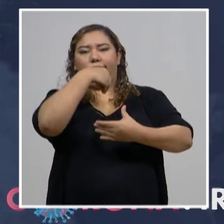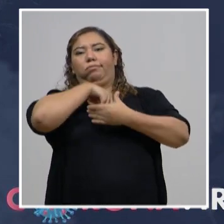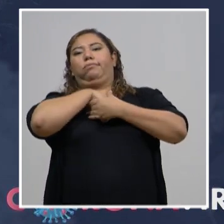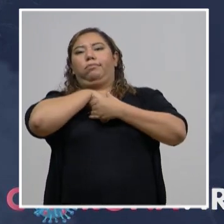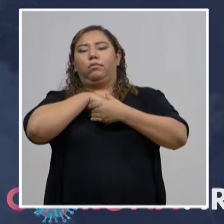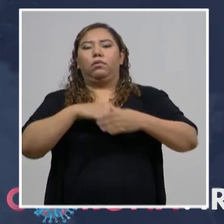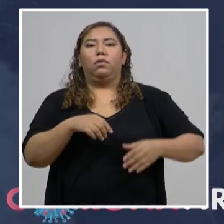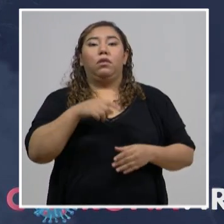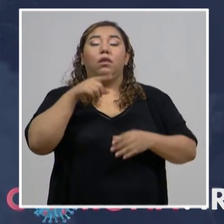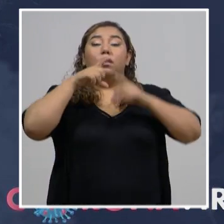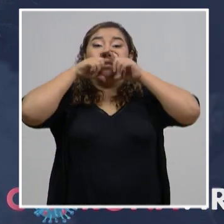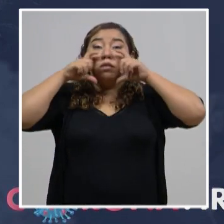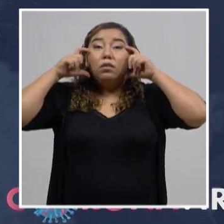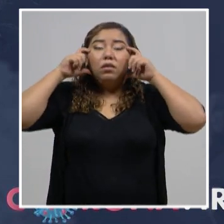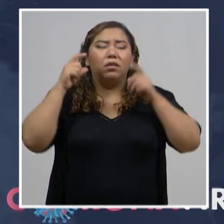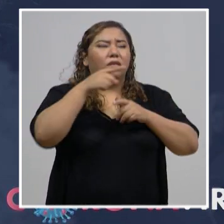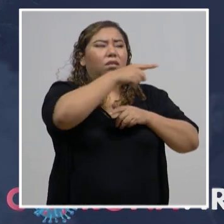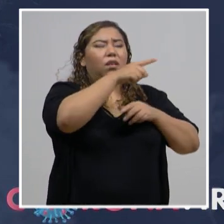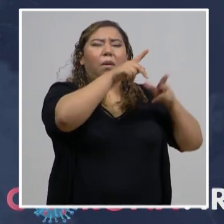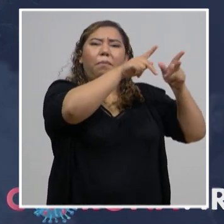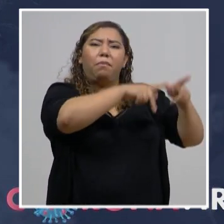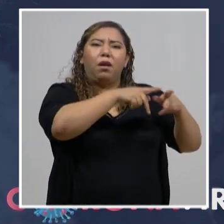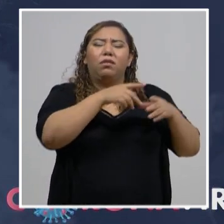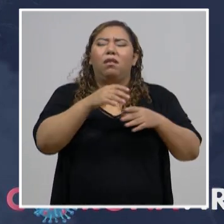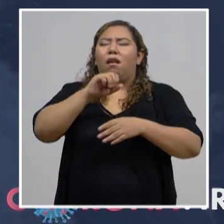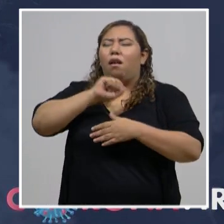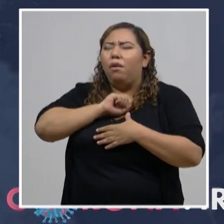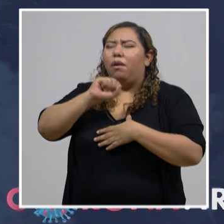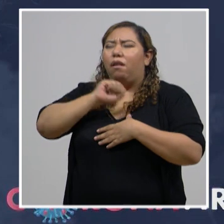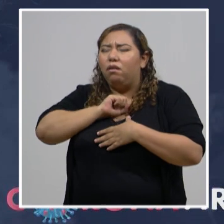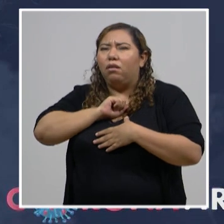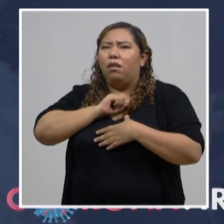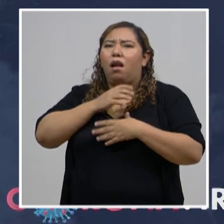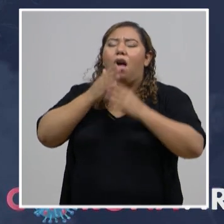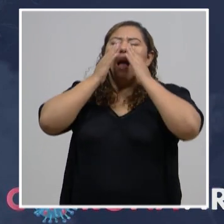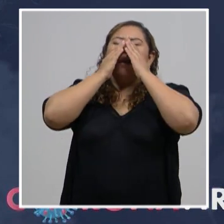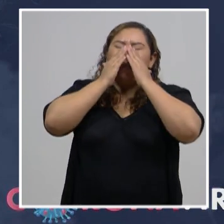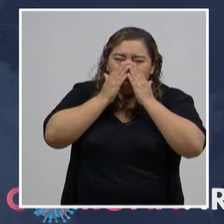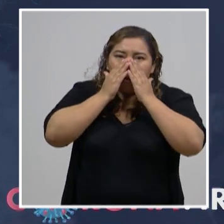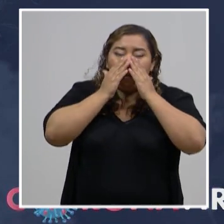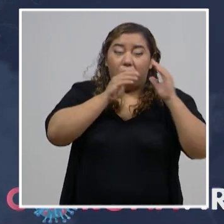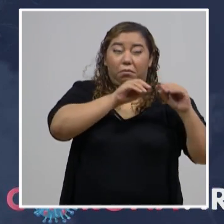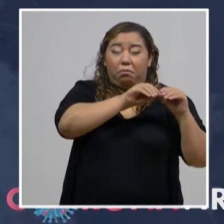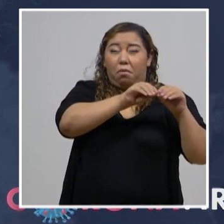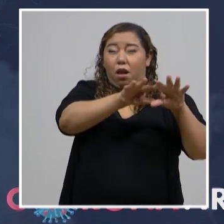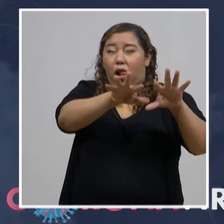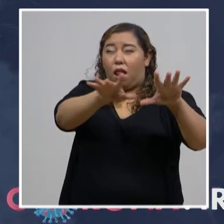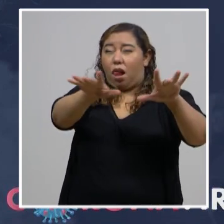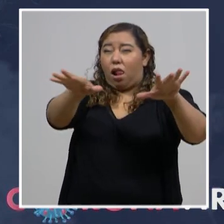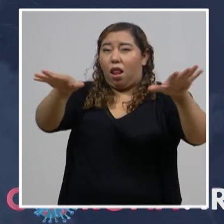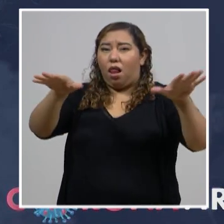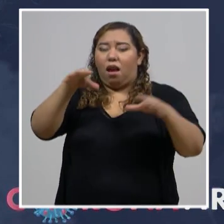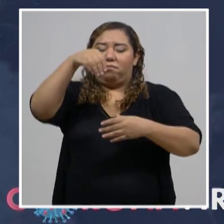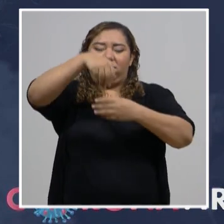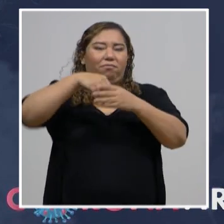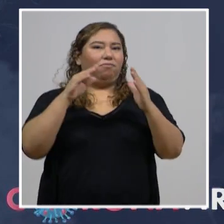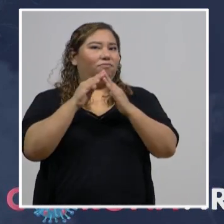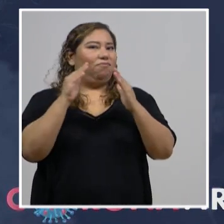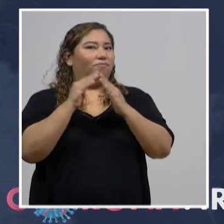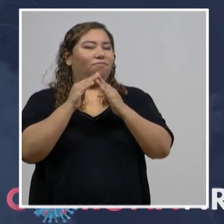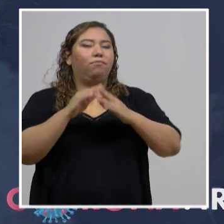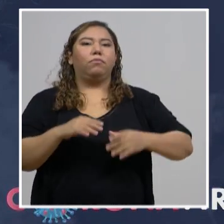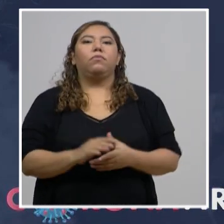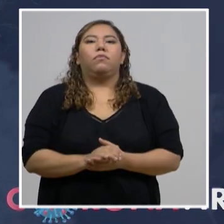tosiendo o está estornudando, también puede diseminar el virus. Y a las personas que tengan síntomas hay que monitorear,